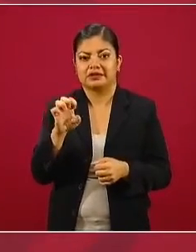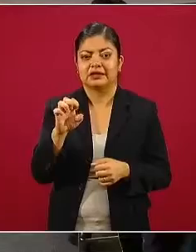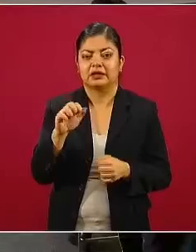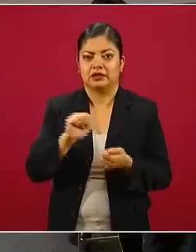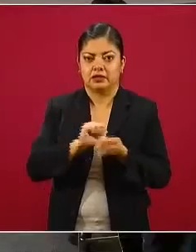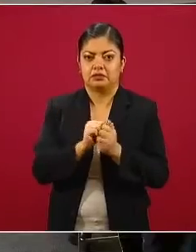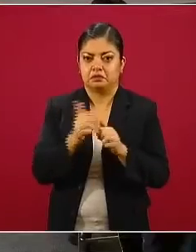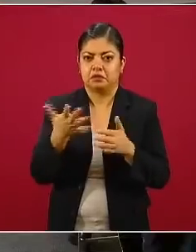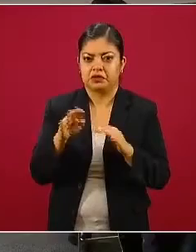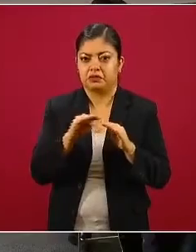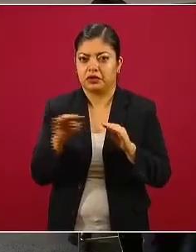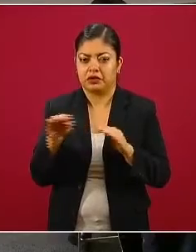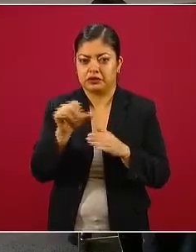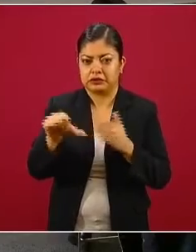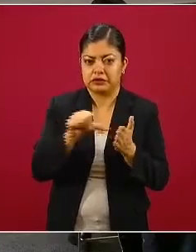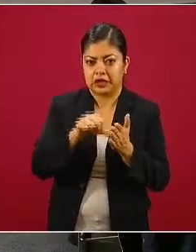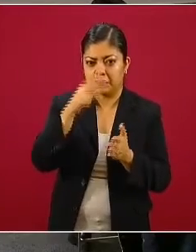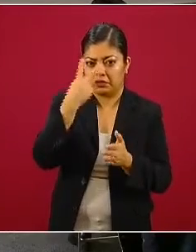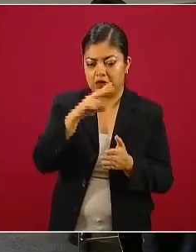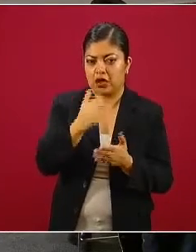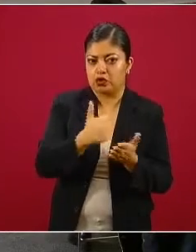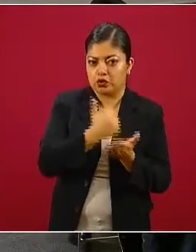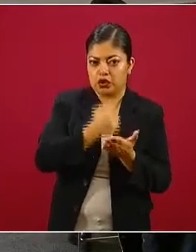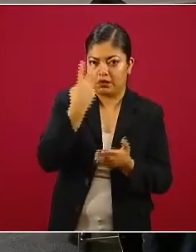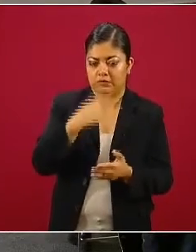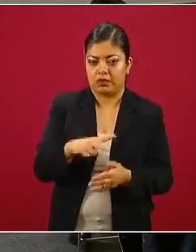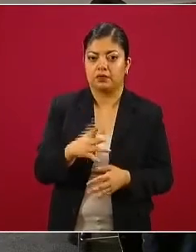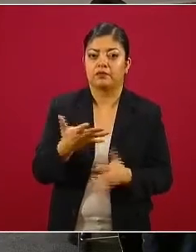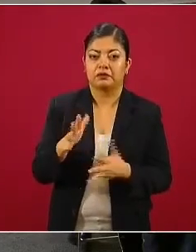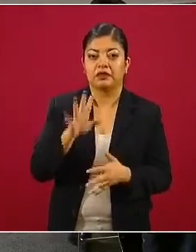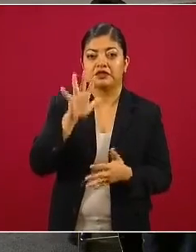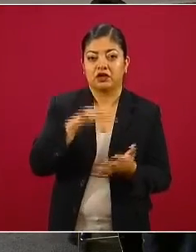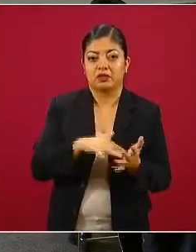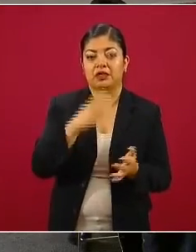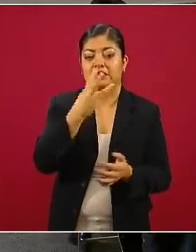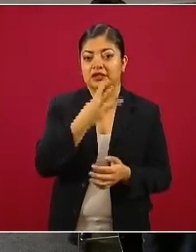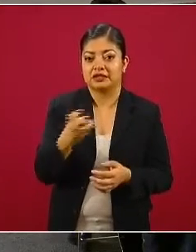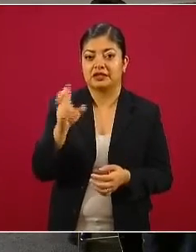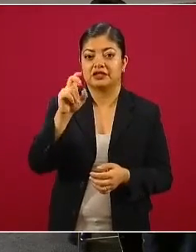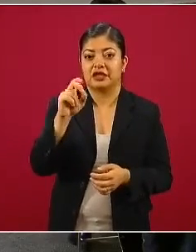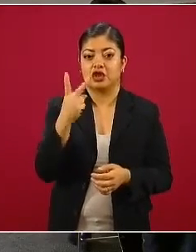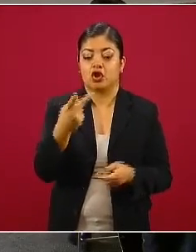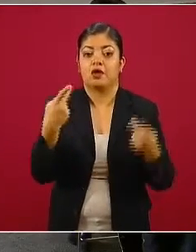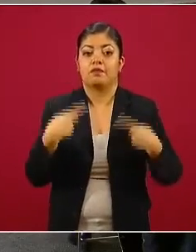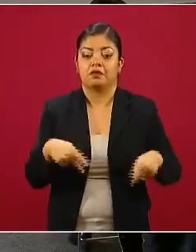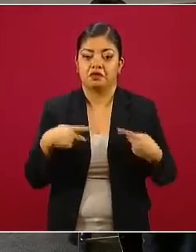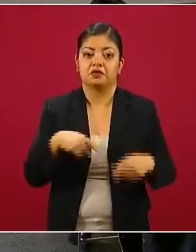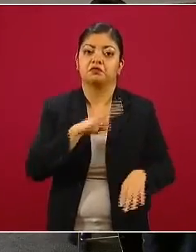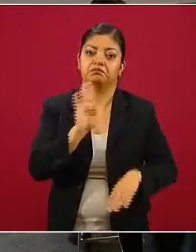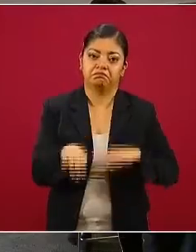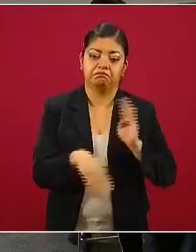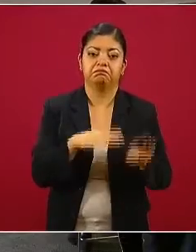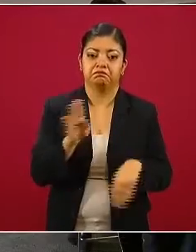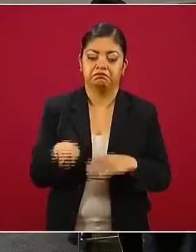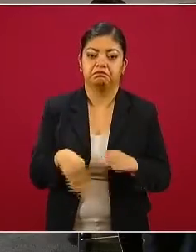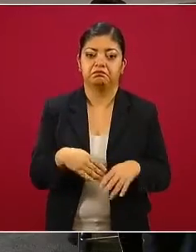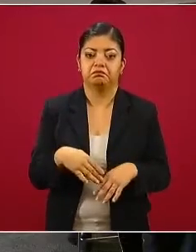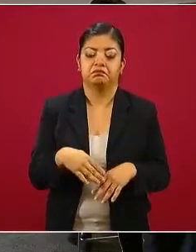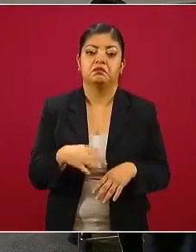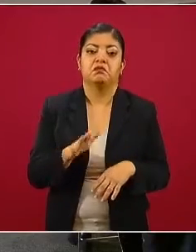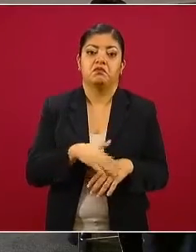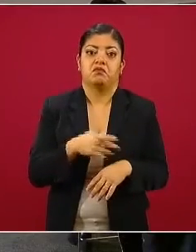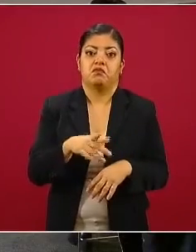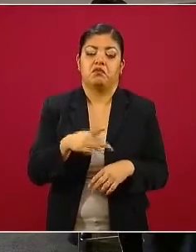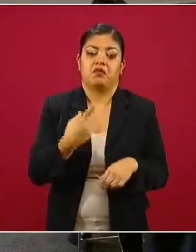Ciudad de México y el Valle de México. Desafortunadamente, 5.332 personas han perdido la vida por esta